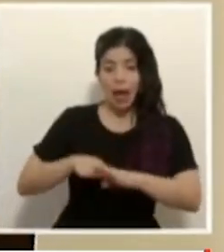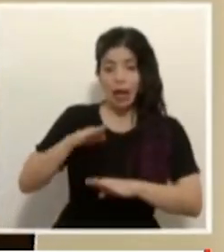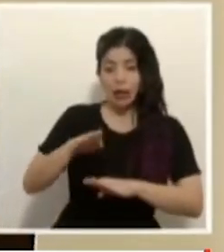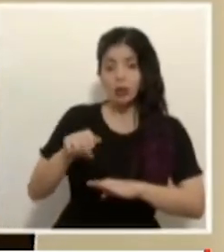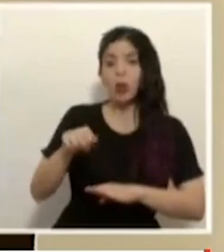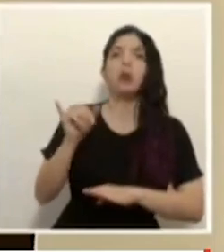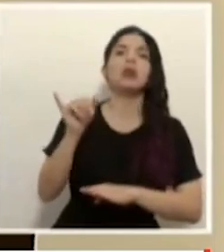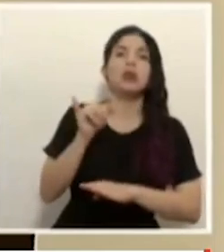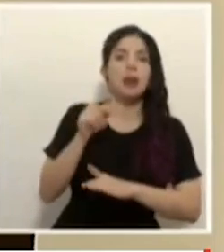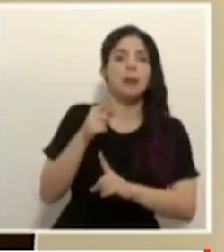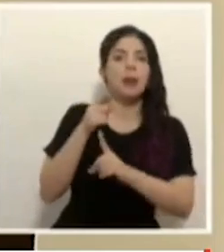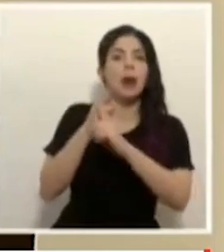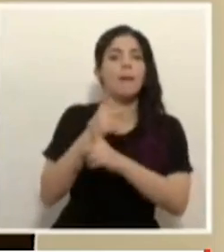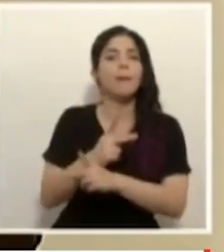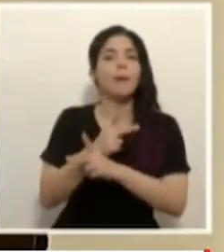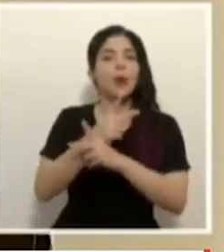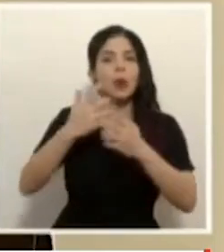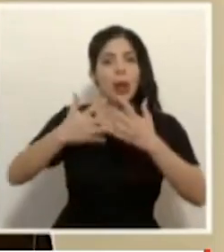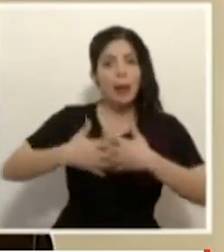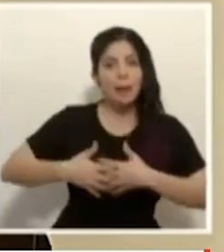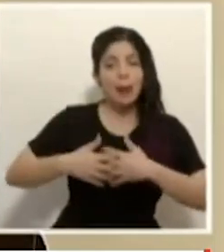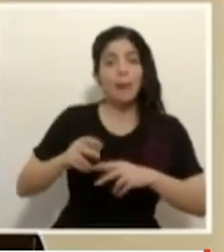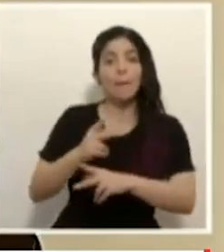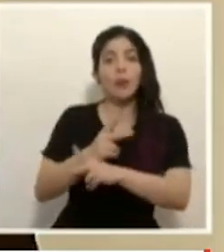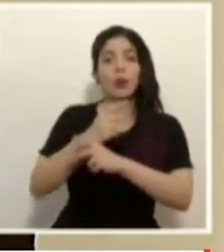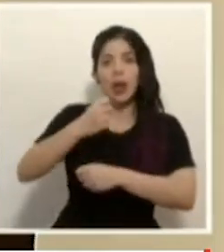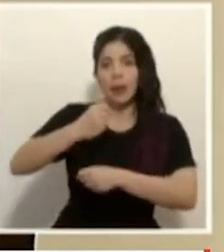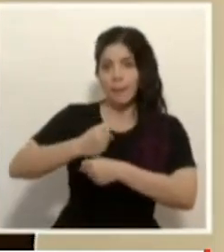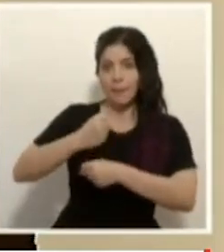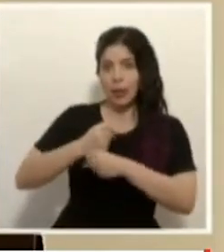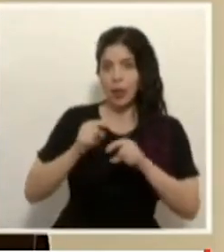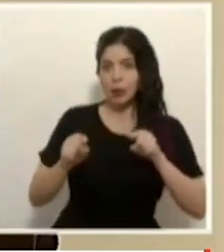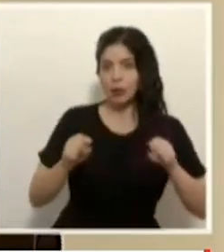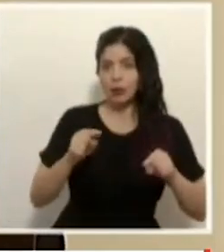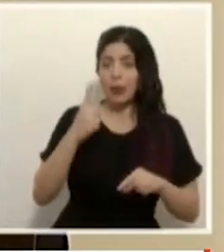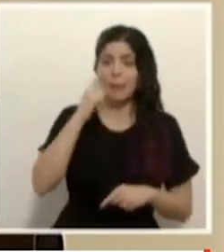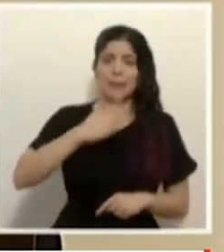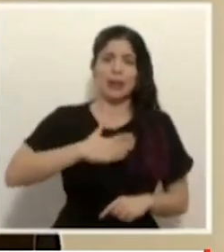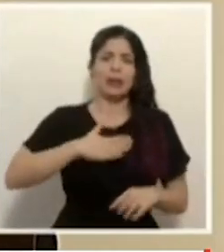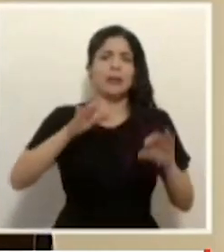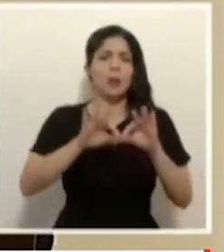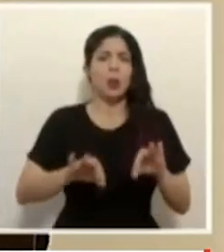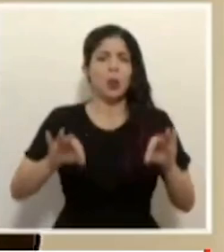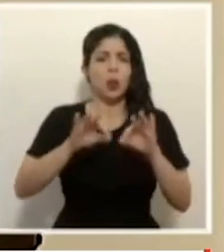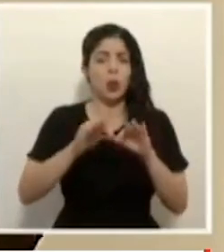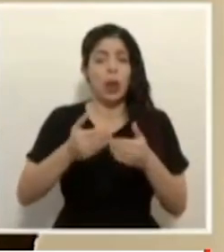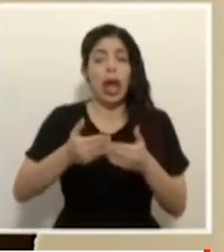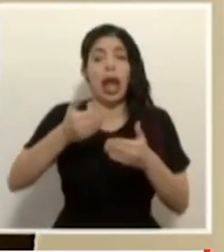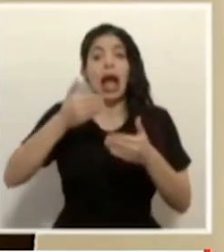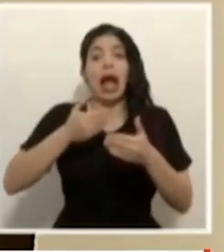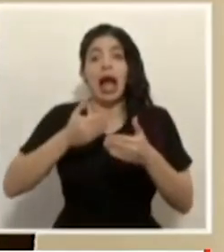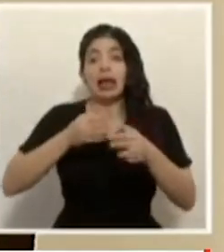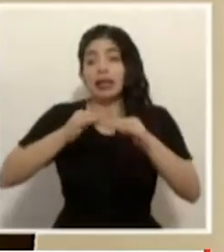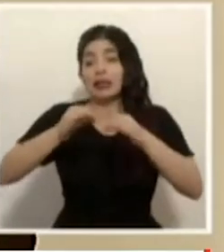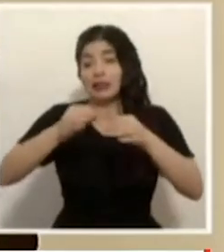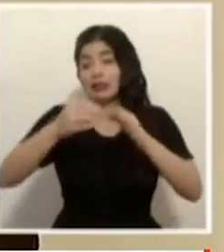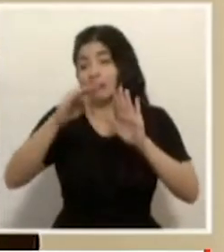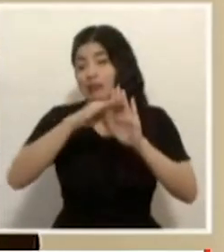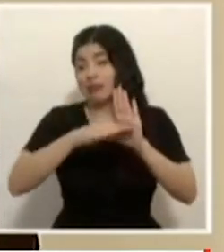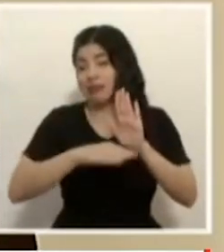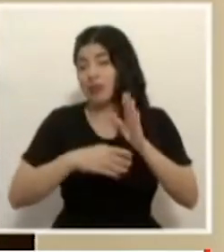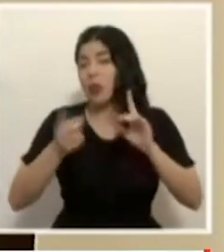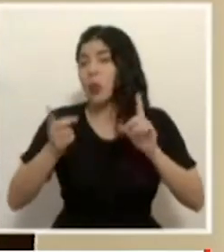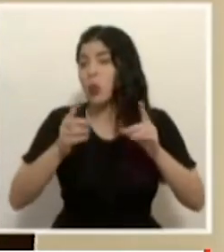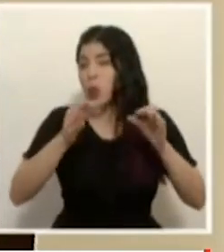Para mí es muy importante, antes de comunicar esas decisiones,